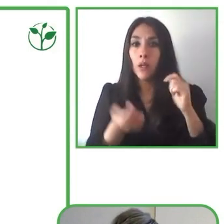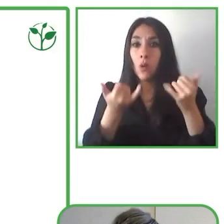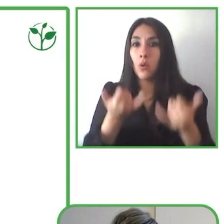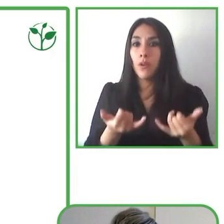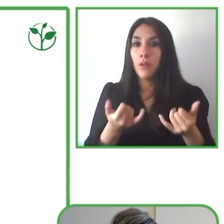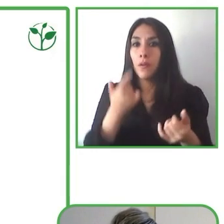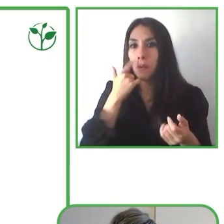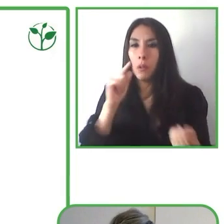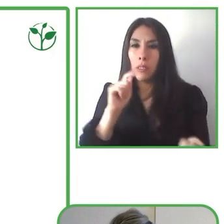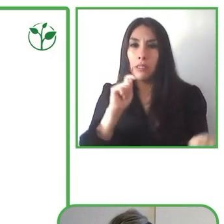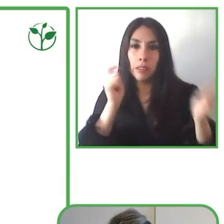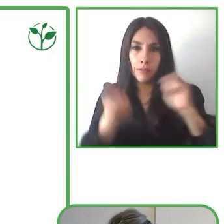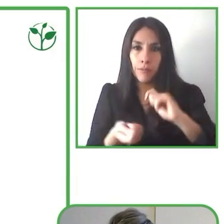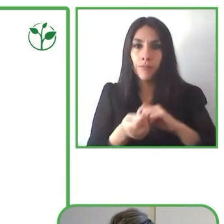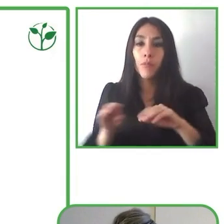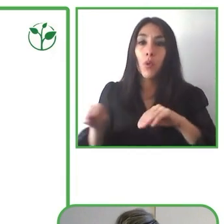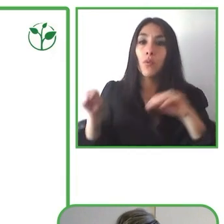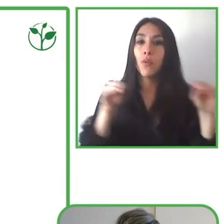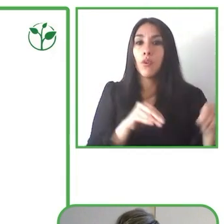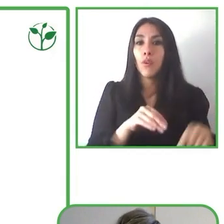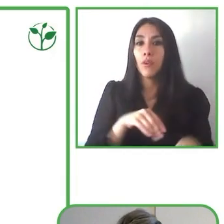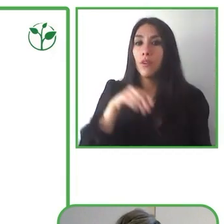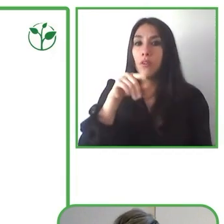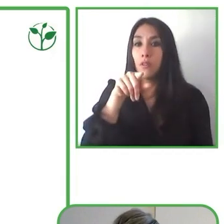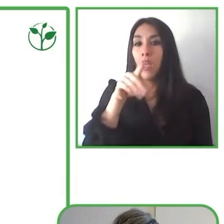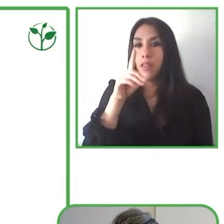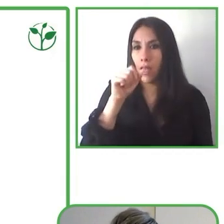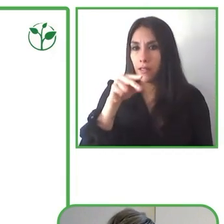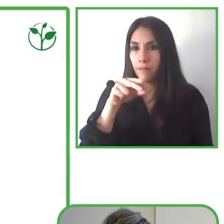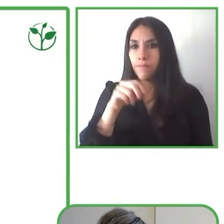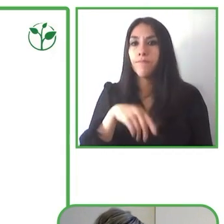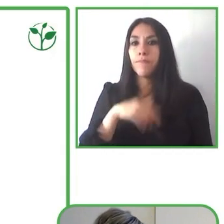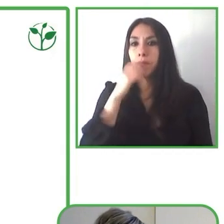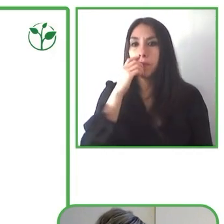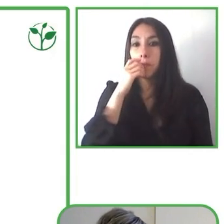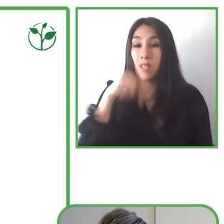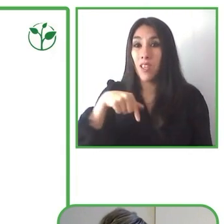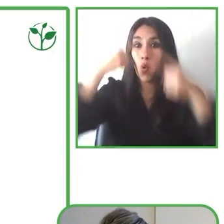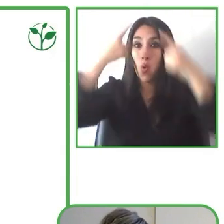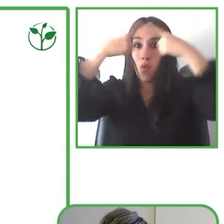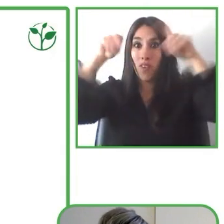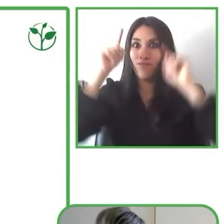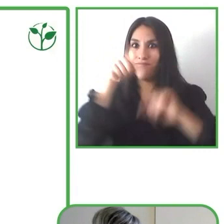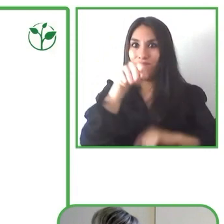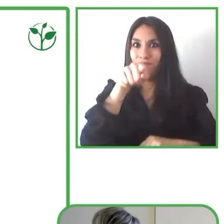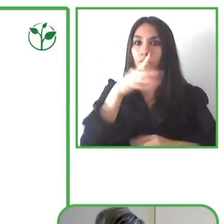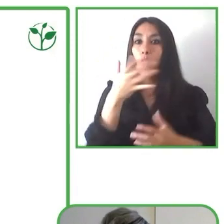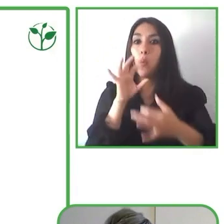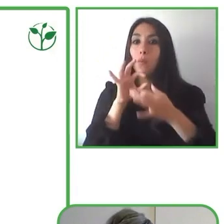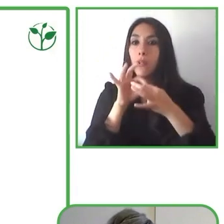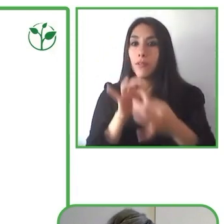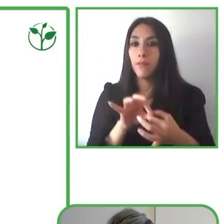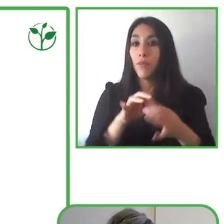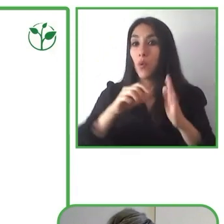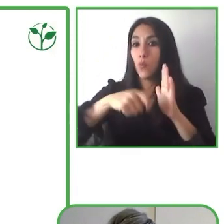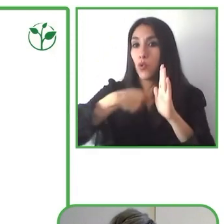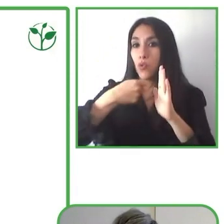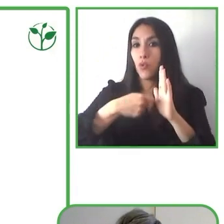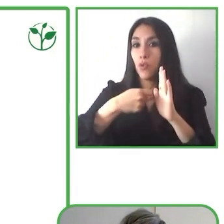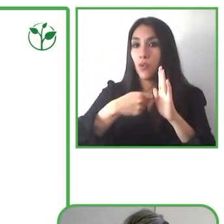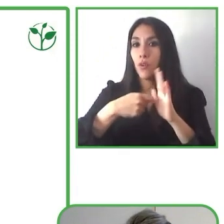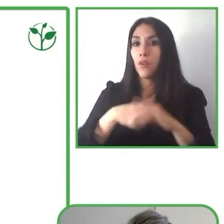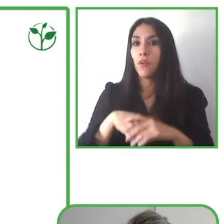Con la unión de estos dos proyectos APA y Benká la escuela de gente desea ampliar su impacto